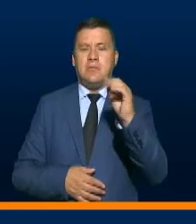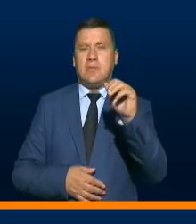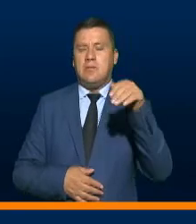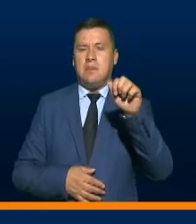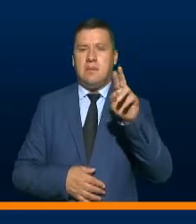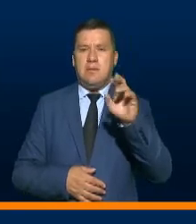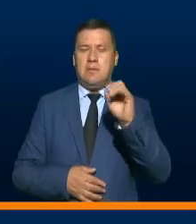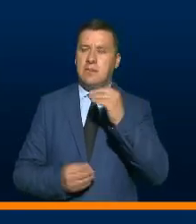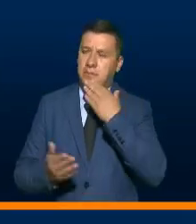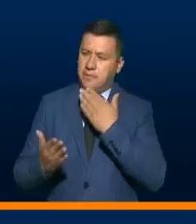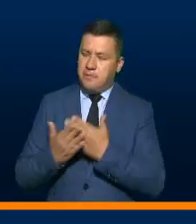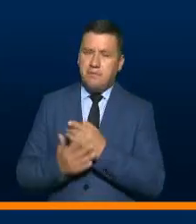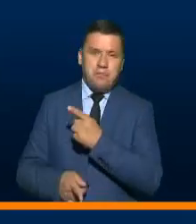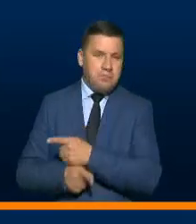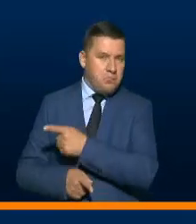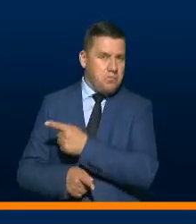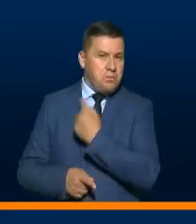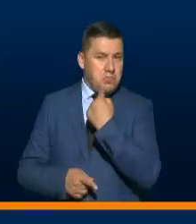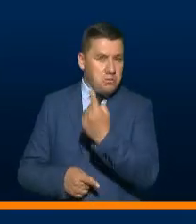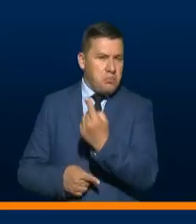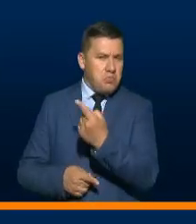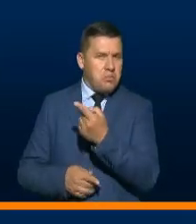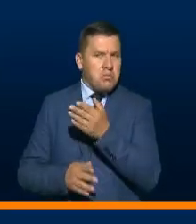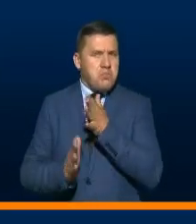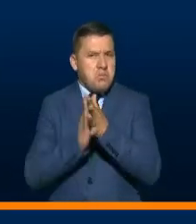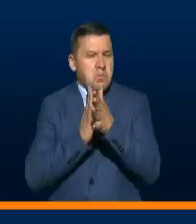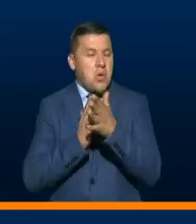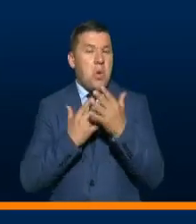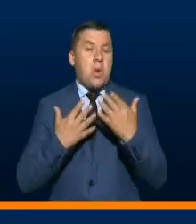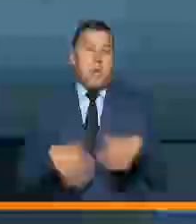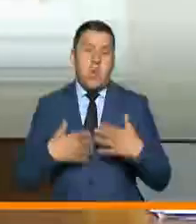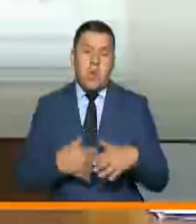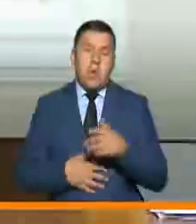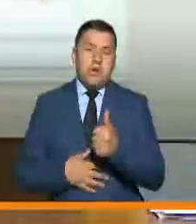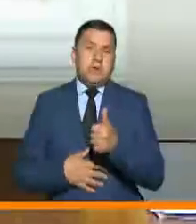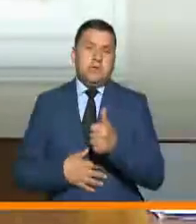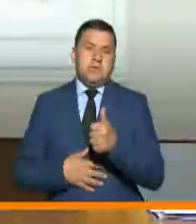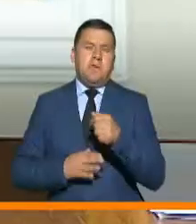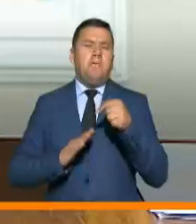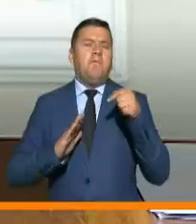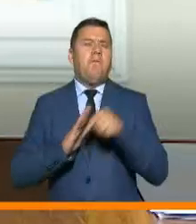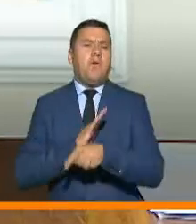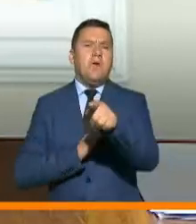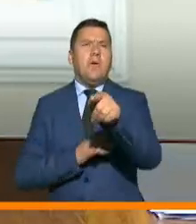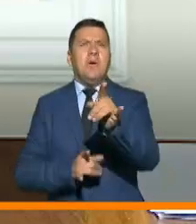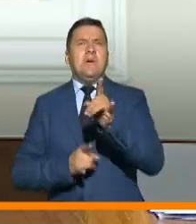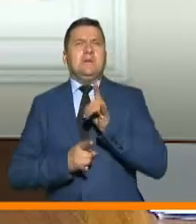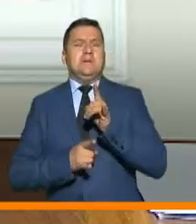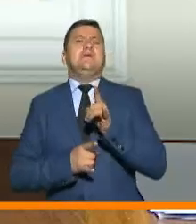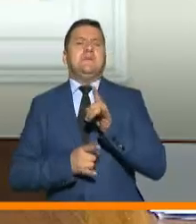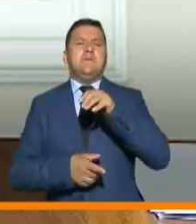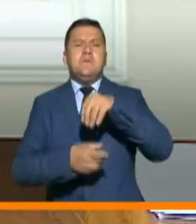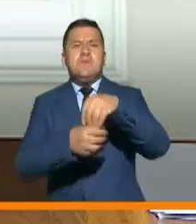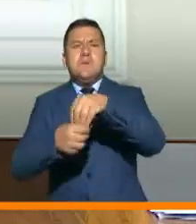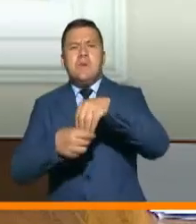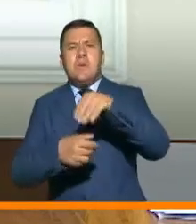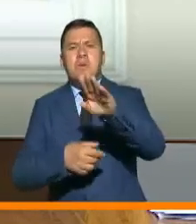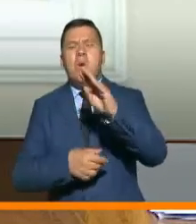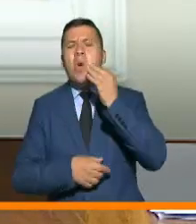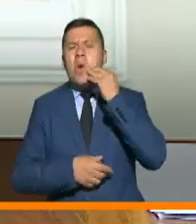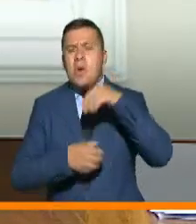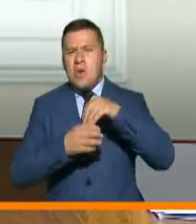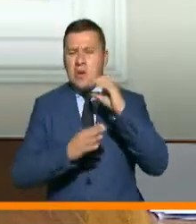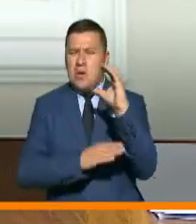Y créame que esas apreciaciones que usted hace le llegan muy al fondo también a todos los hogares para tomar medidas